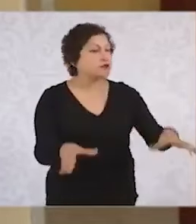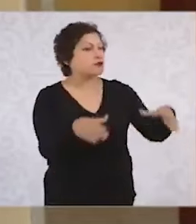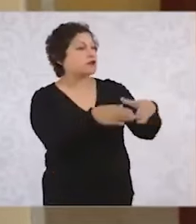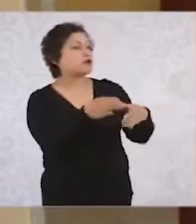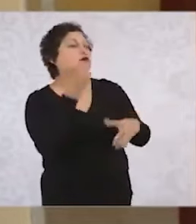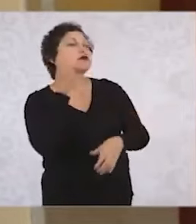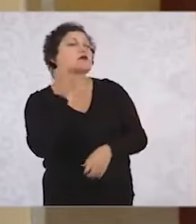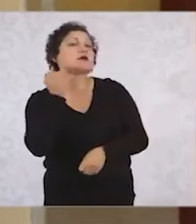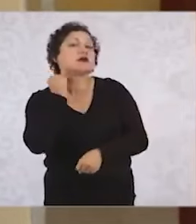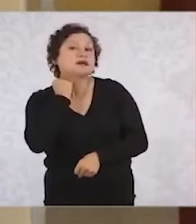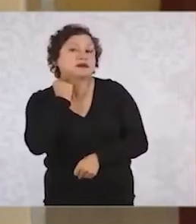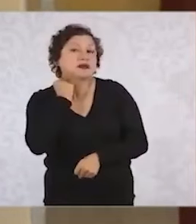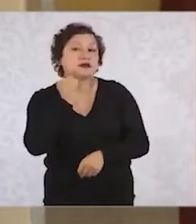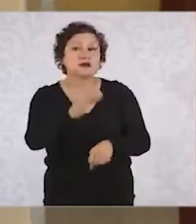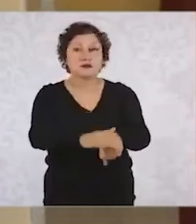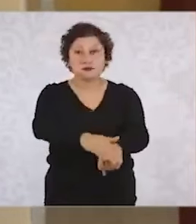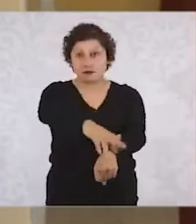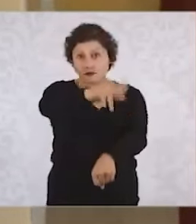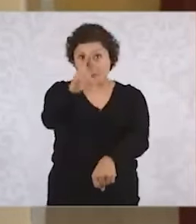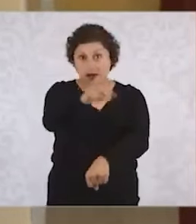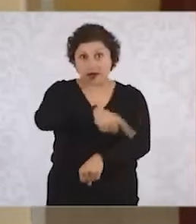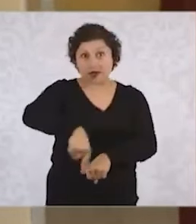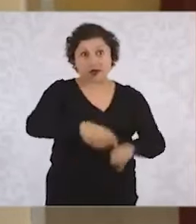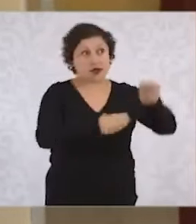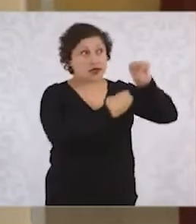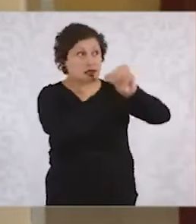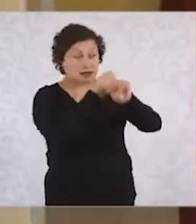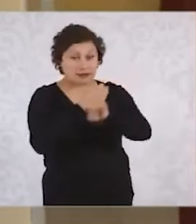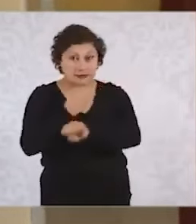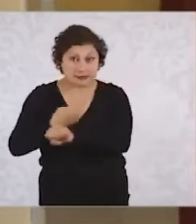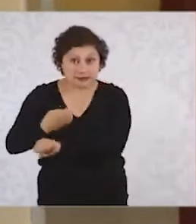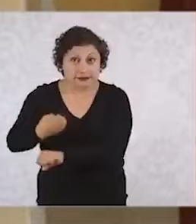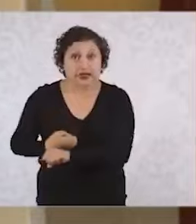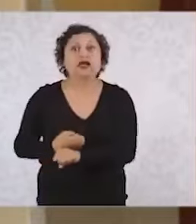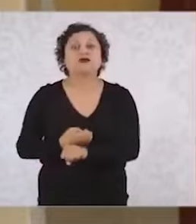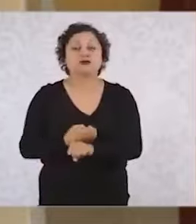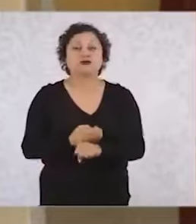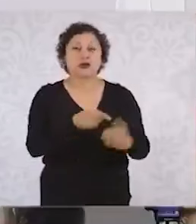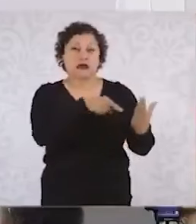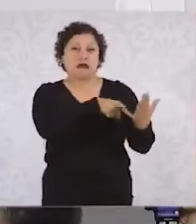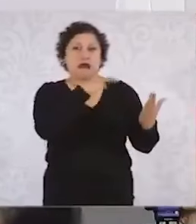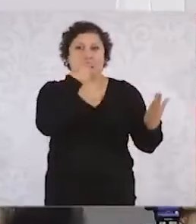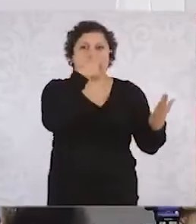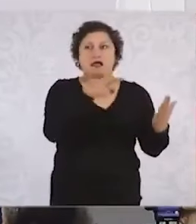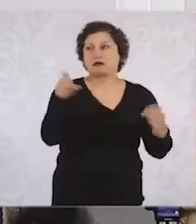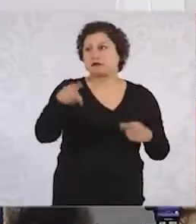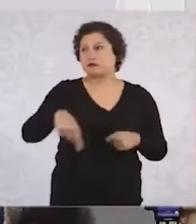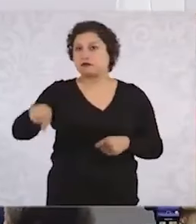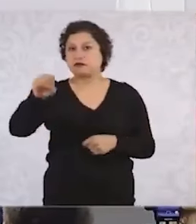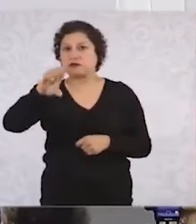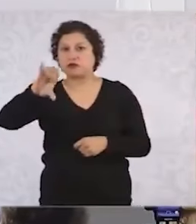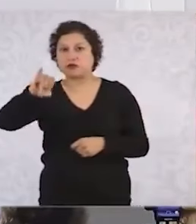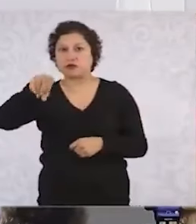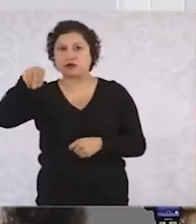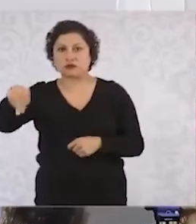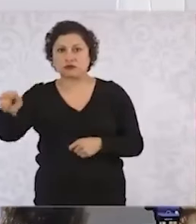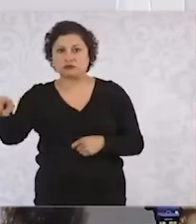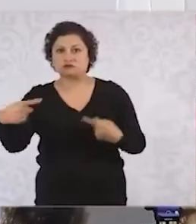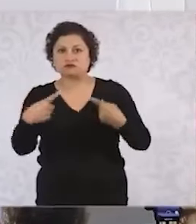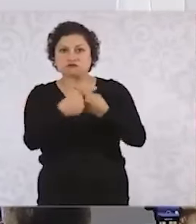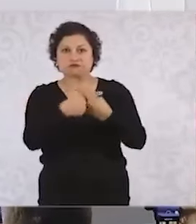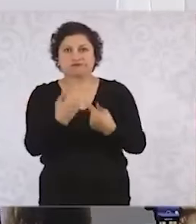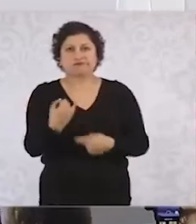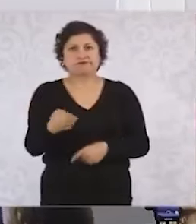Senadores y de la mayoría de los congresos de los estados. Eso ocurrió con la reforma al Poder